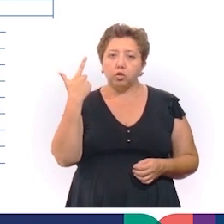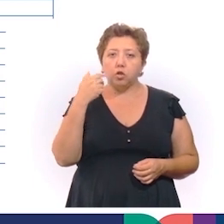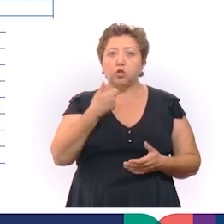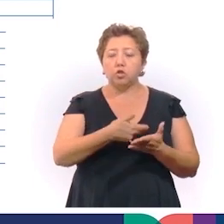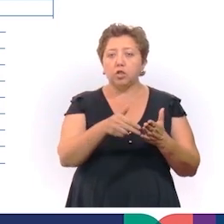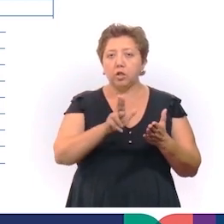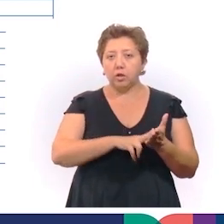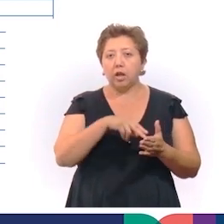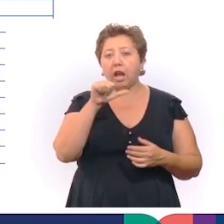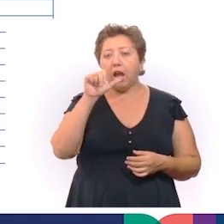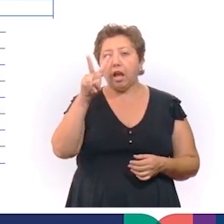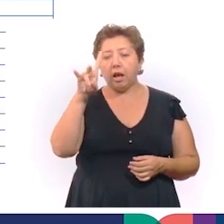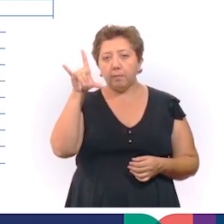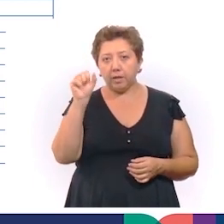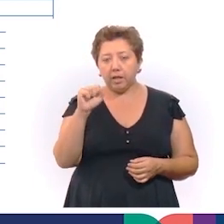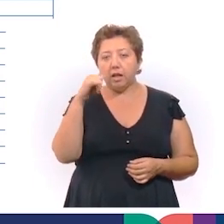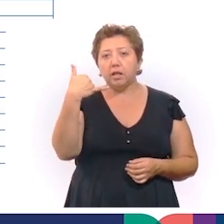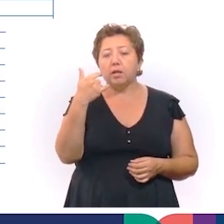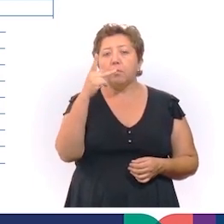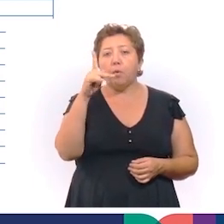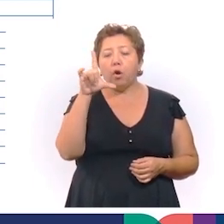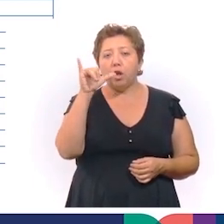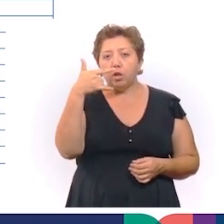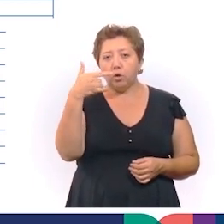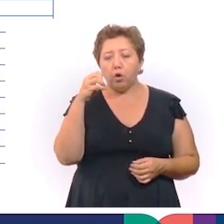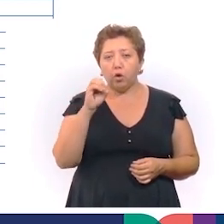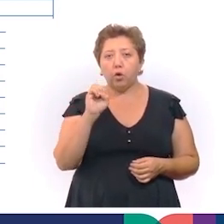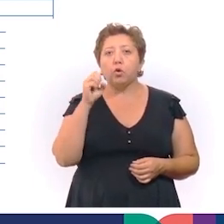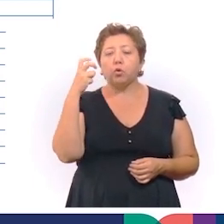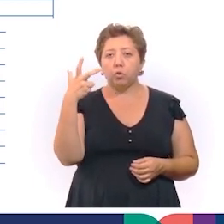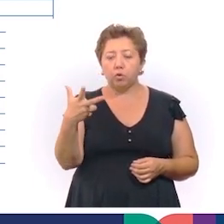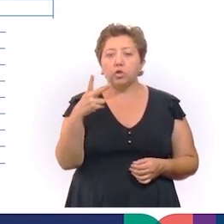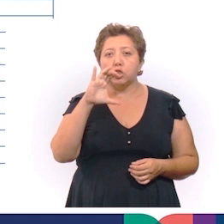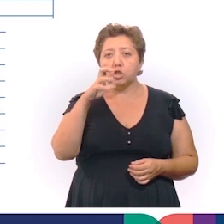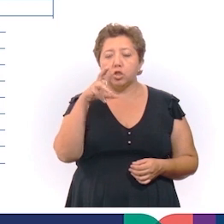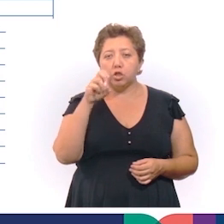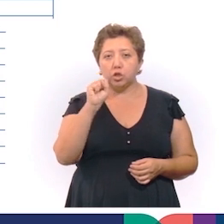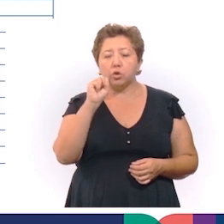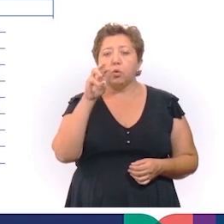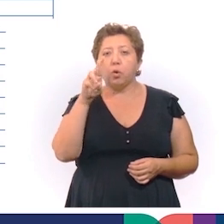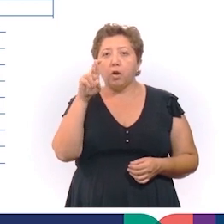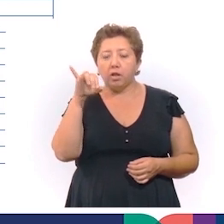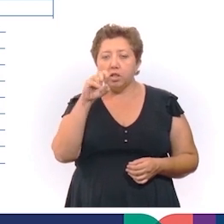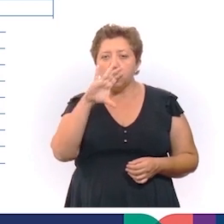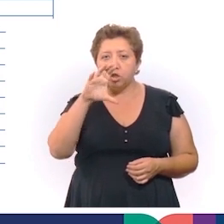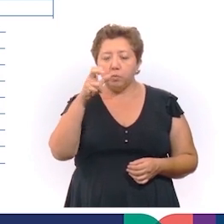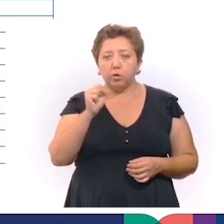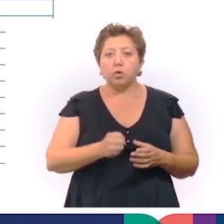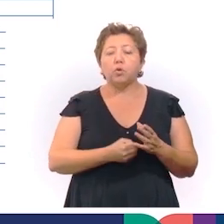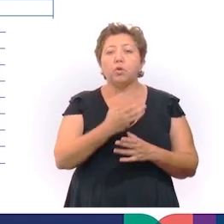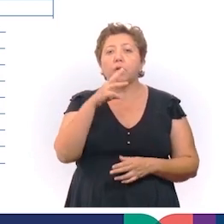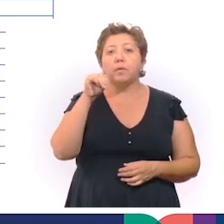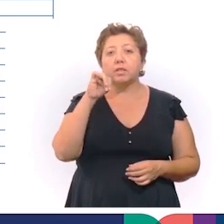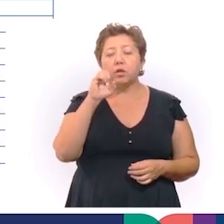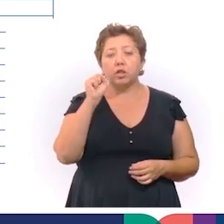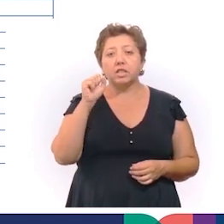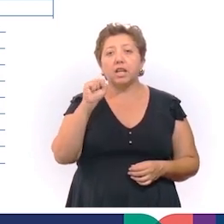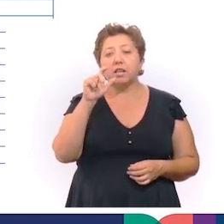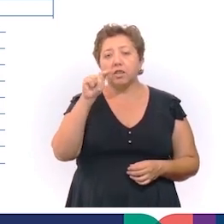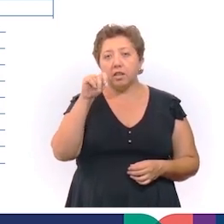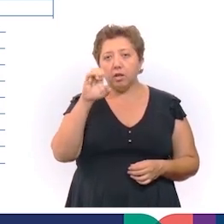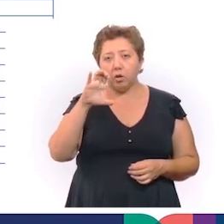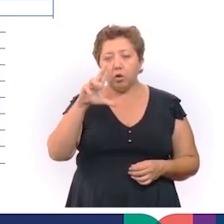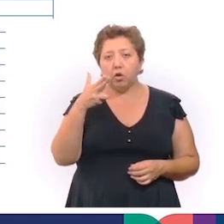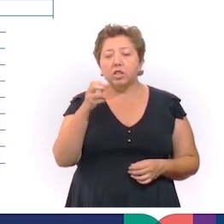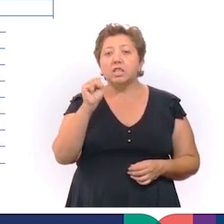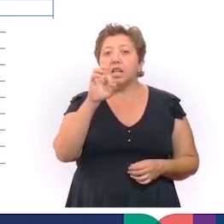Los Héroes, Manuel Ávila Camacho y Polígono 108 con 8, Chichi Suárez, Cholul, Chuminópolis, Nueva Zambulá, San José Tecó y